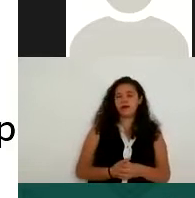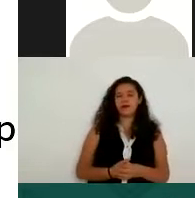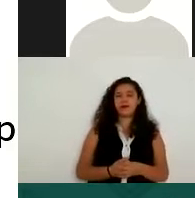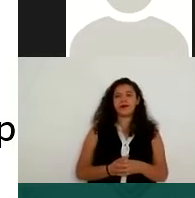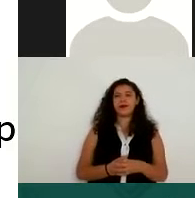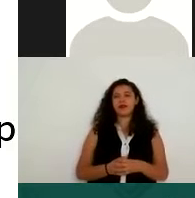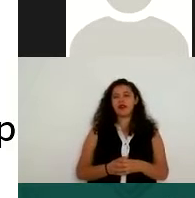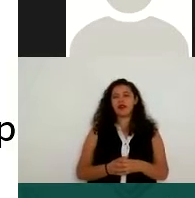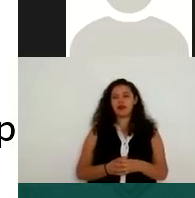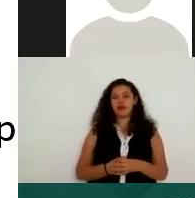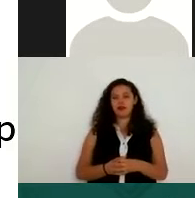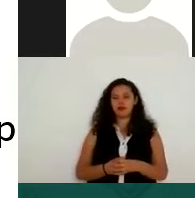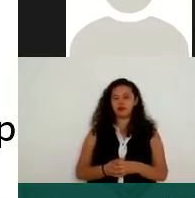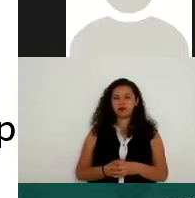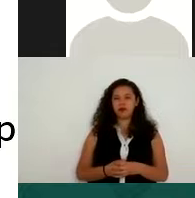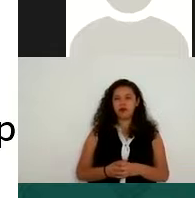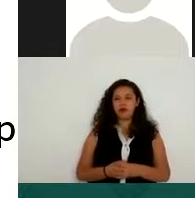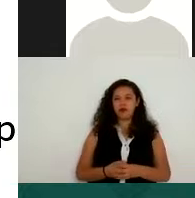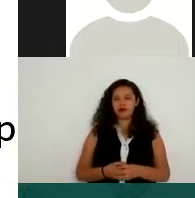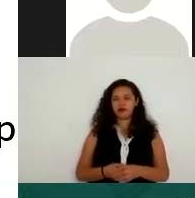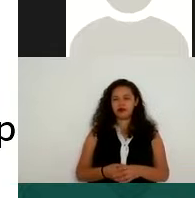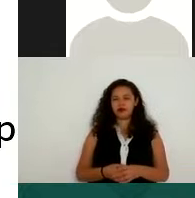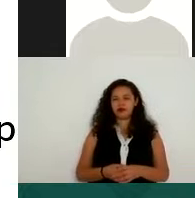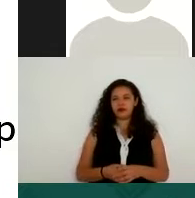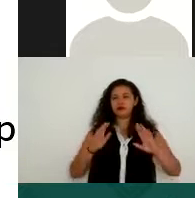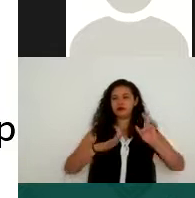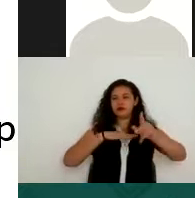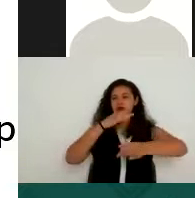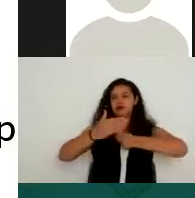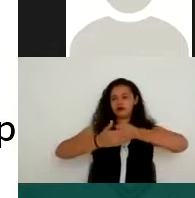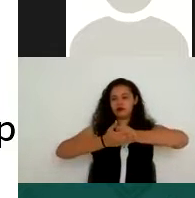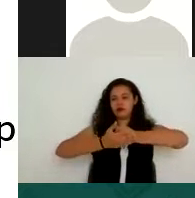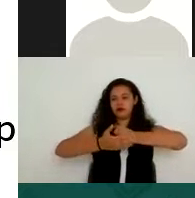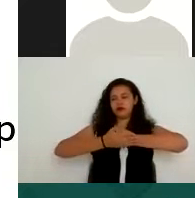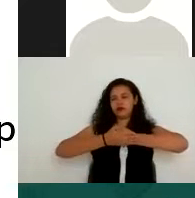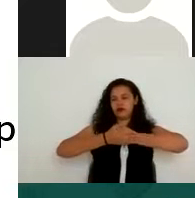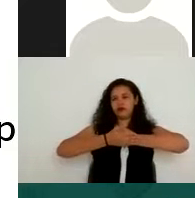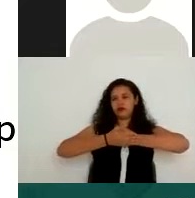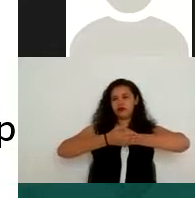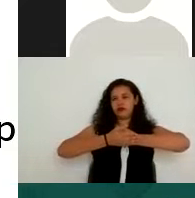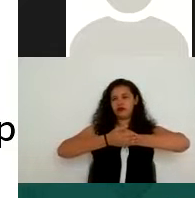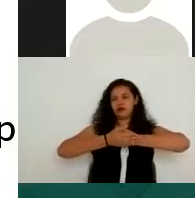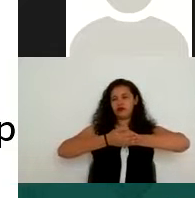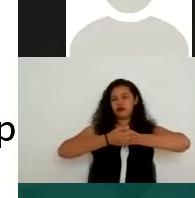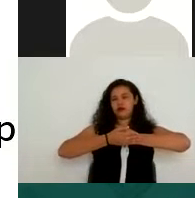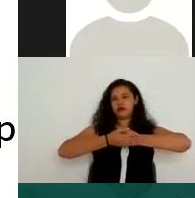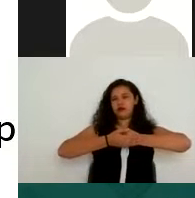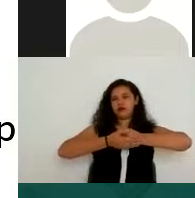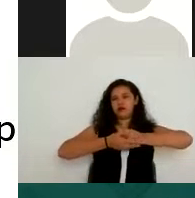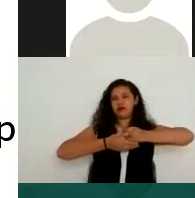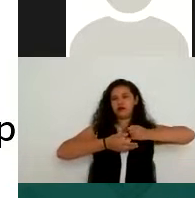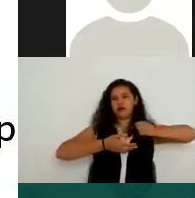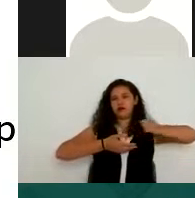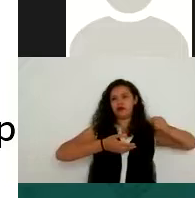De hecho, un poco más adelante, vamos a ver un concepto que se llama, dentro de la propia ley federal,